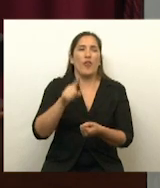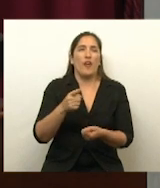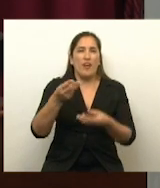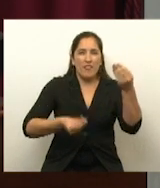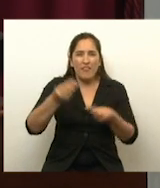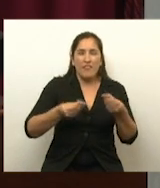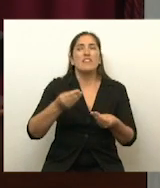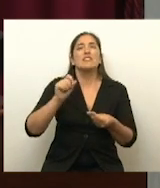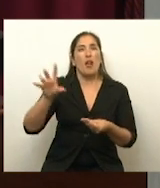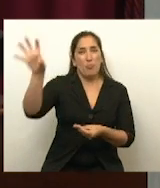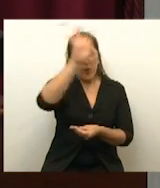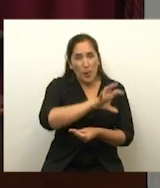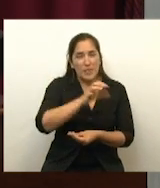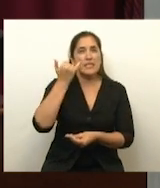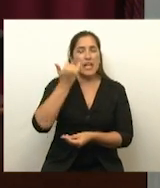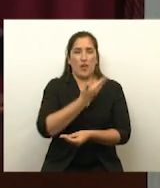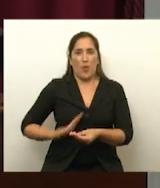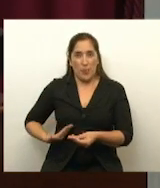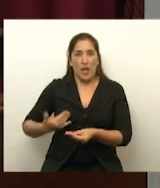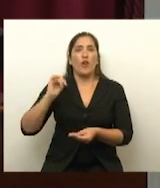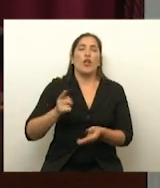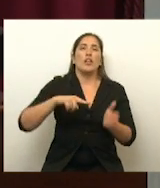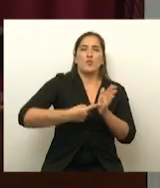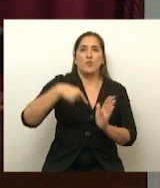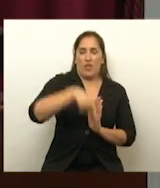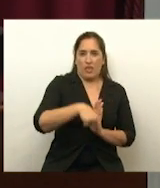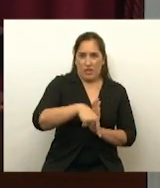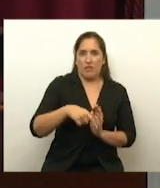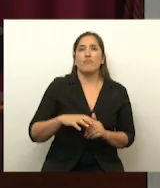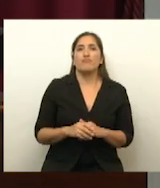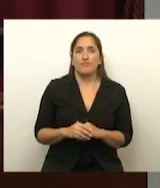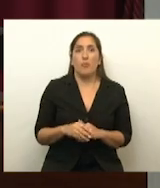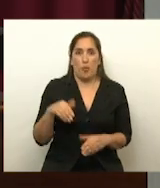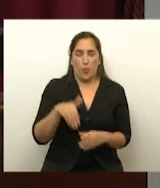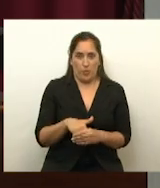y representante de las provincias y de la Ciudad Autónoma de Buenos Aires. Se vota.